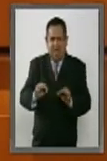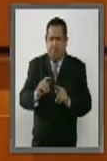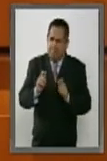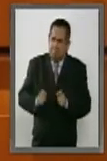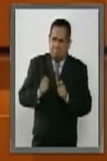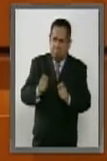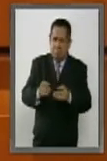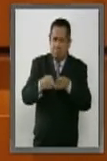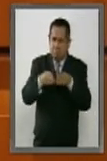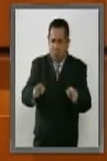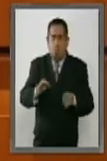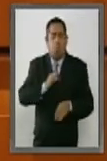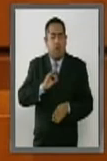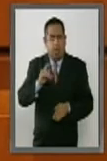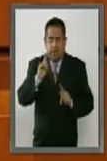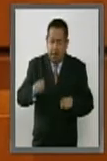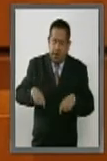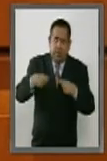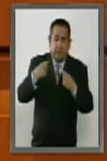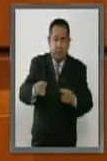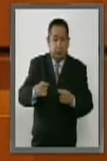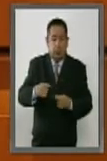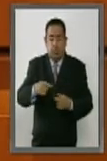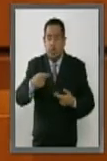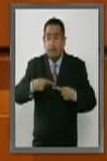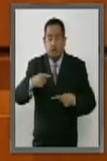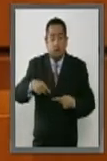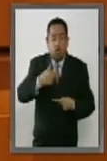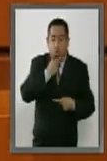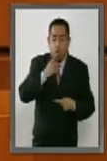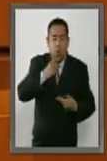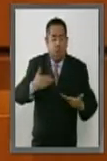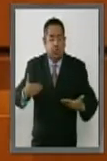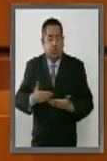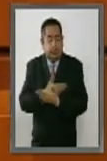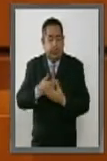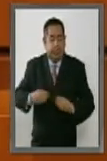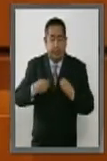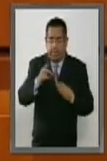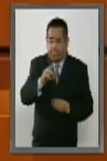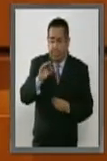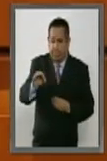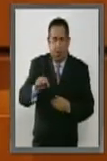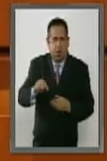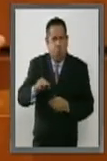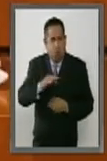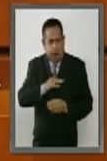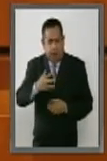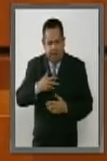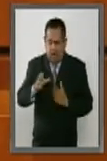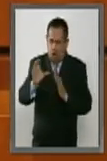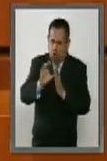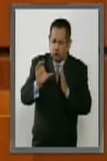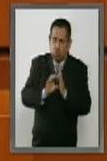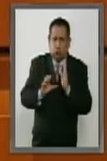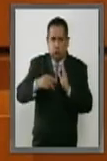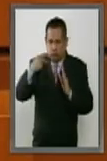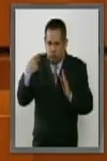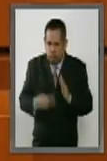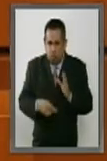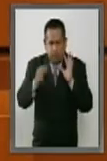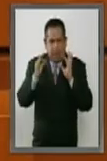que abre la posibilidad de que las y los habitantes del distrito federal contemos con una constitución propia